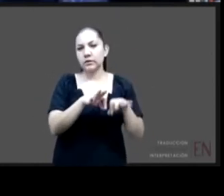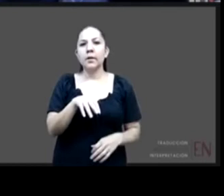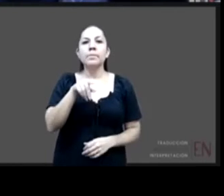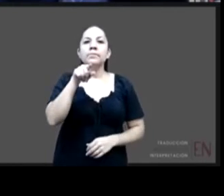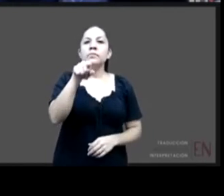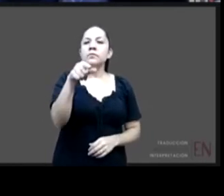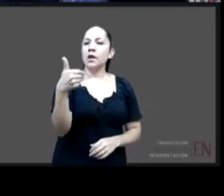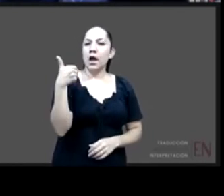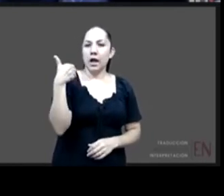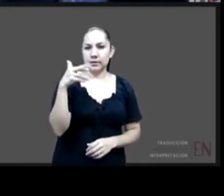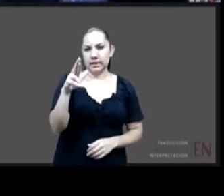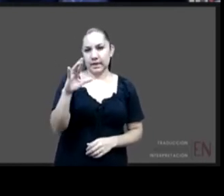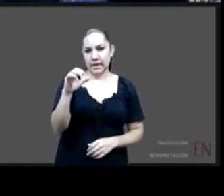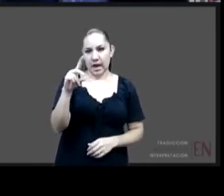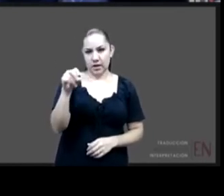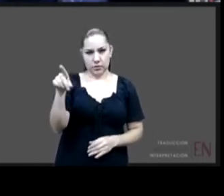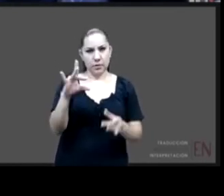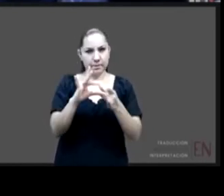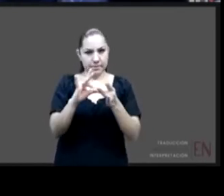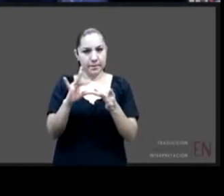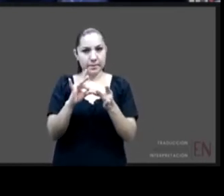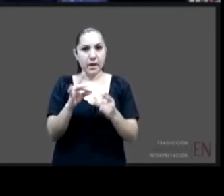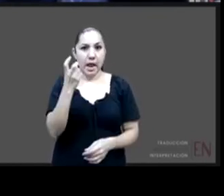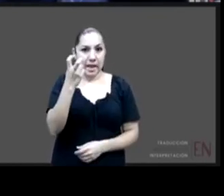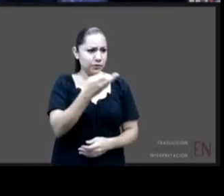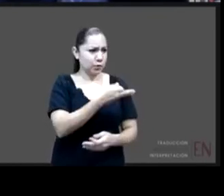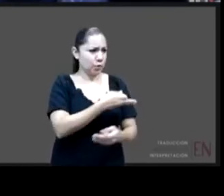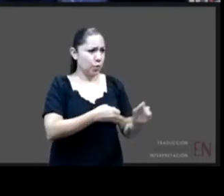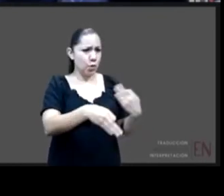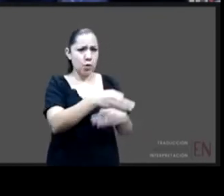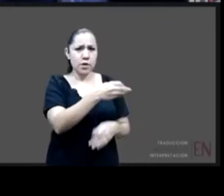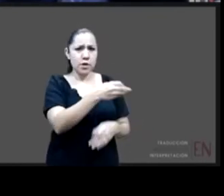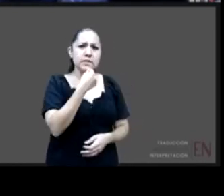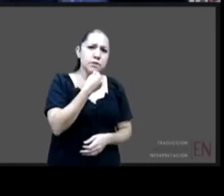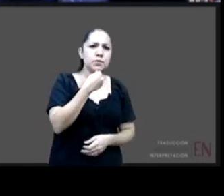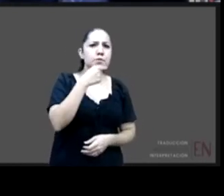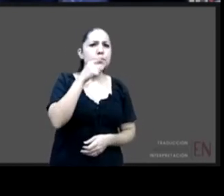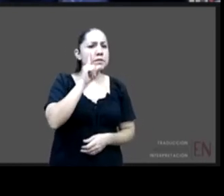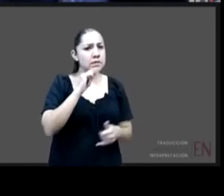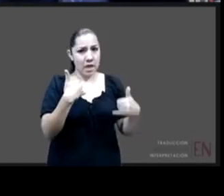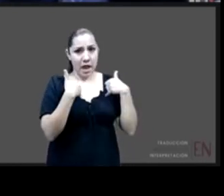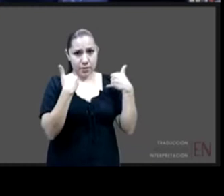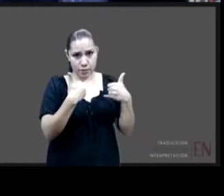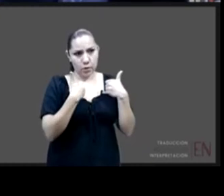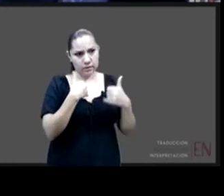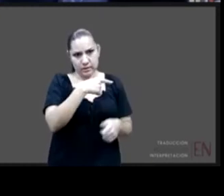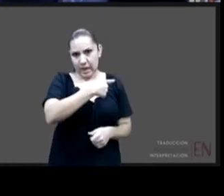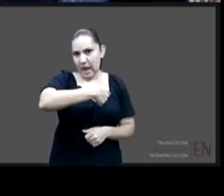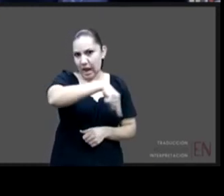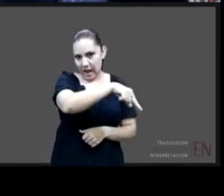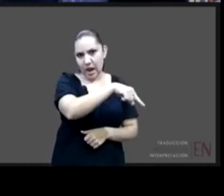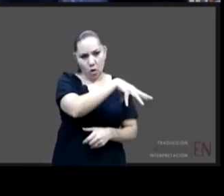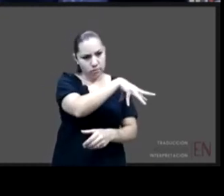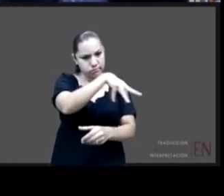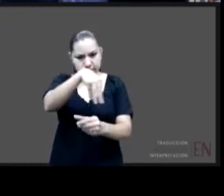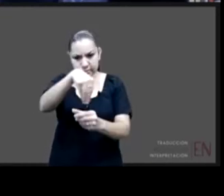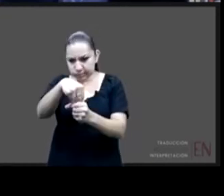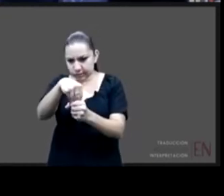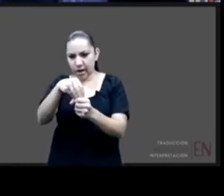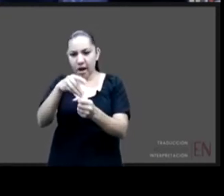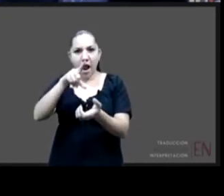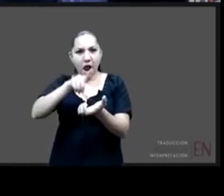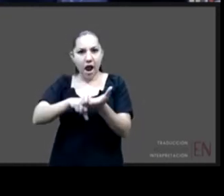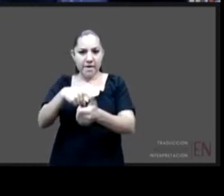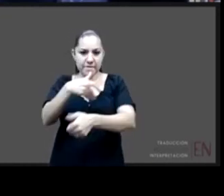Ricardo de todo niño niña o adolescente a poder vivir crecer y desarrollarse en